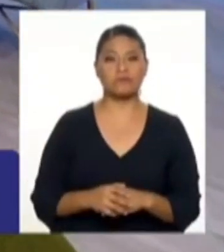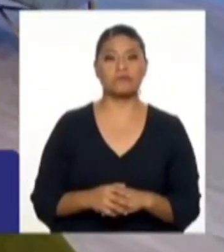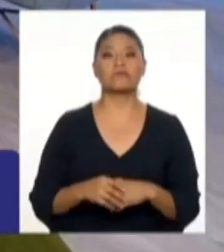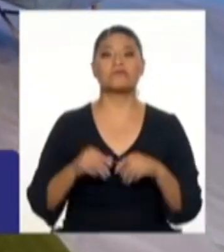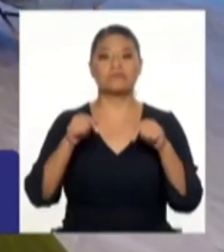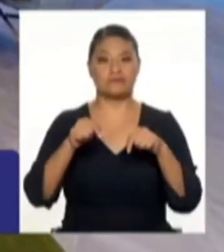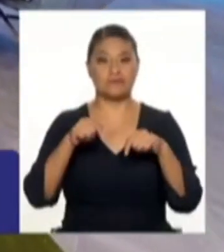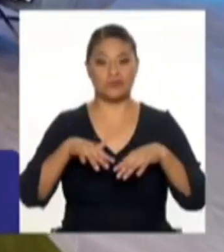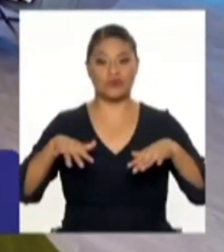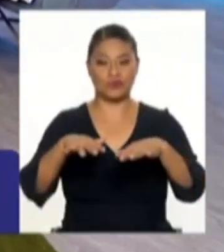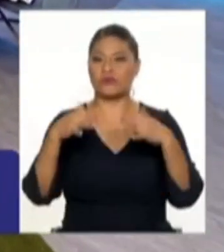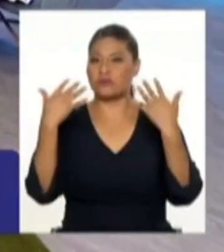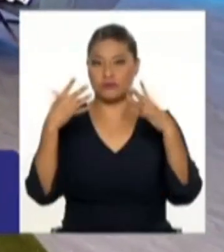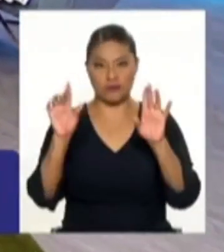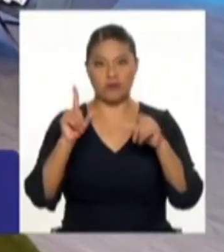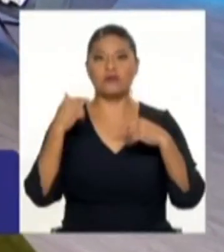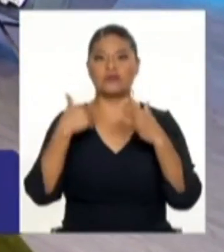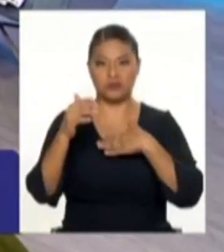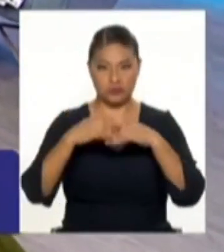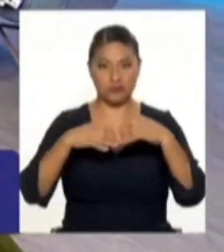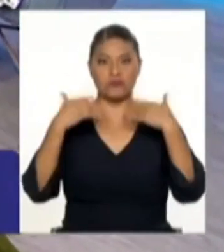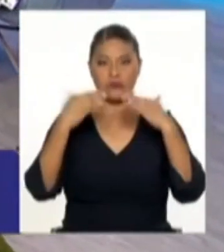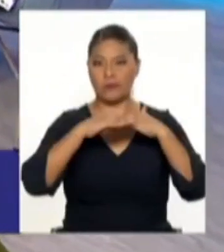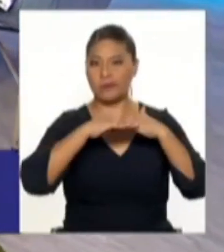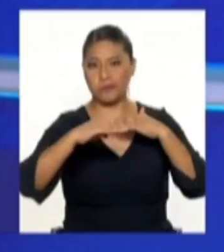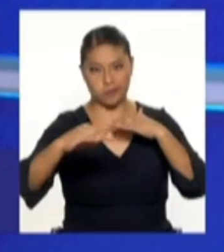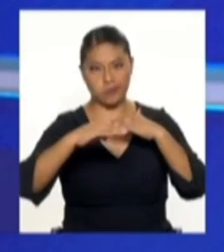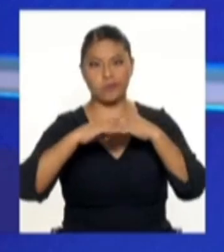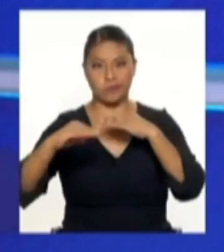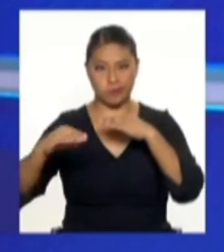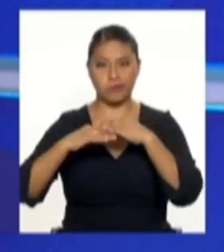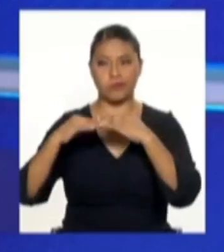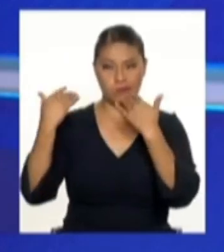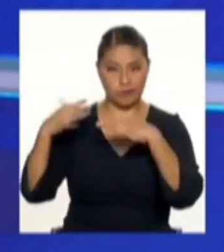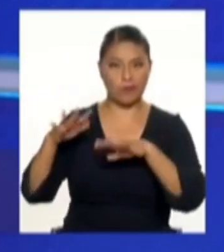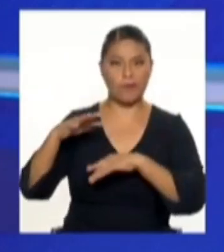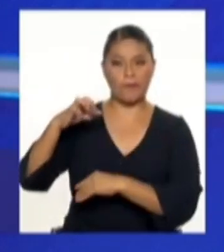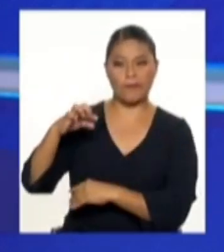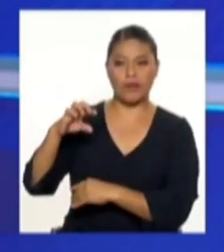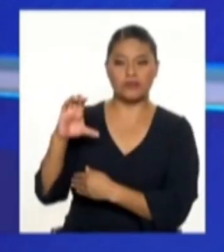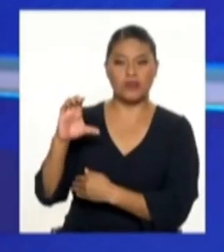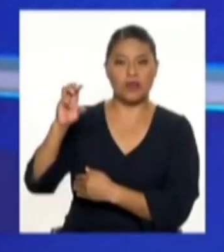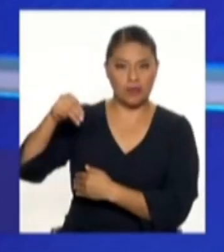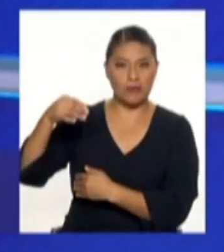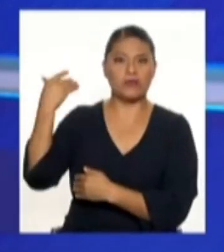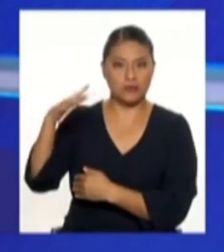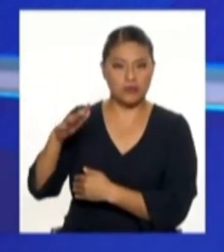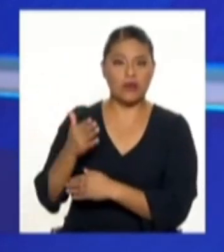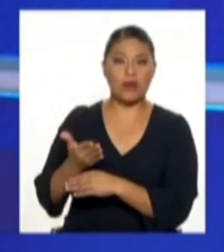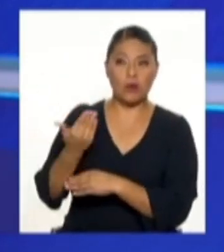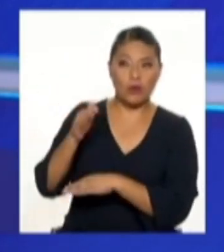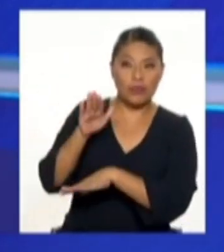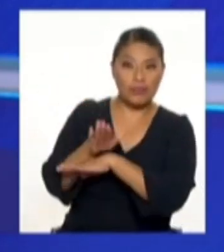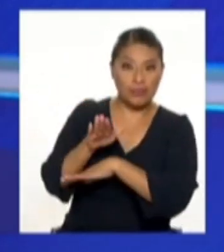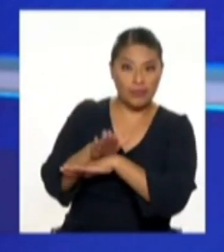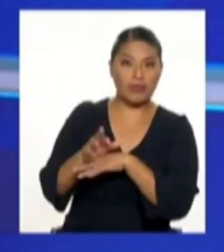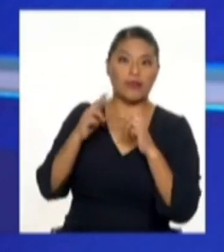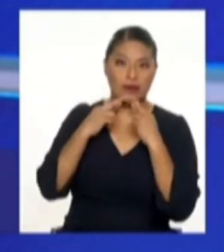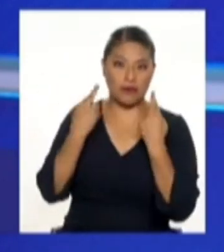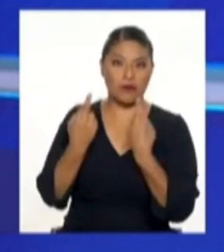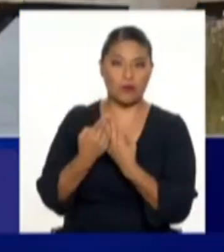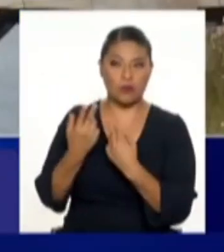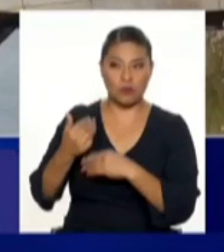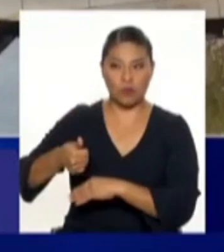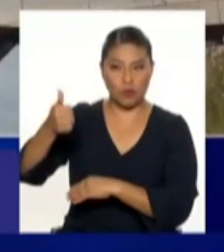porque todas esas obras ya las tiene Reconstrucción con Cambios, o sea, pertenece a la PCM. Hemos tenido una reunión en la tarde con el viceministro de